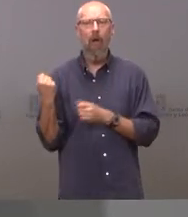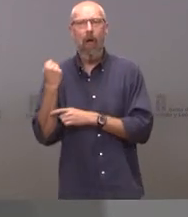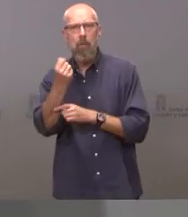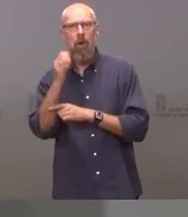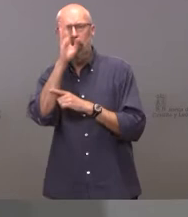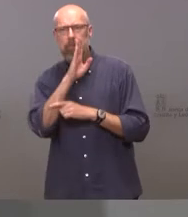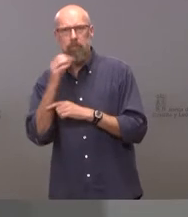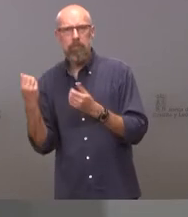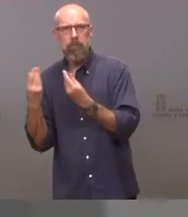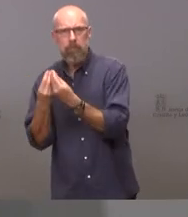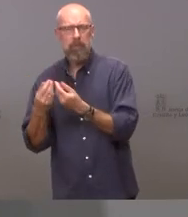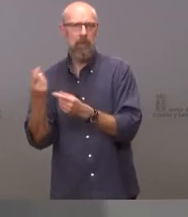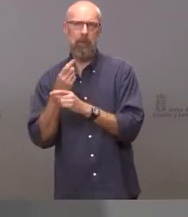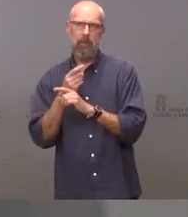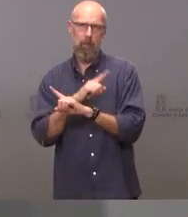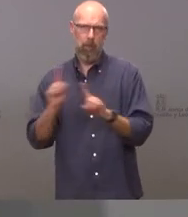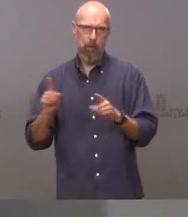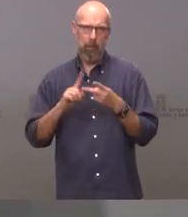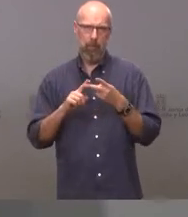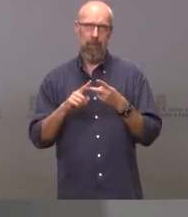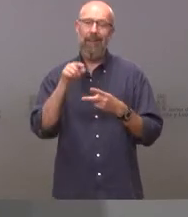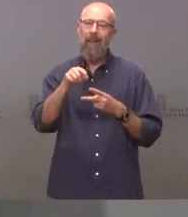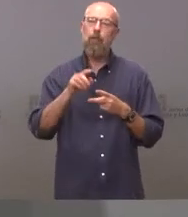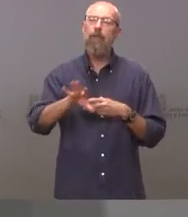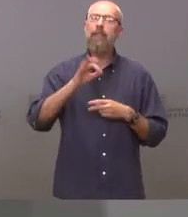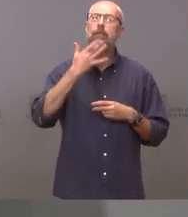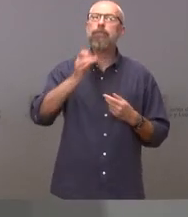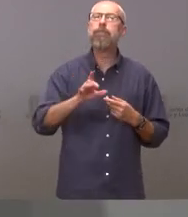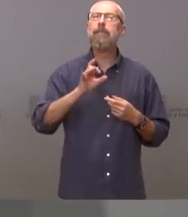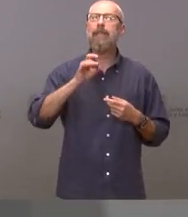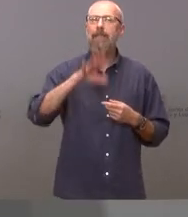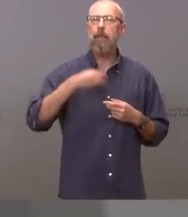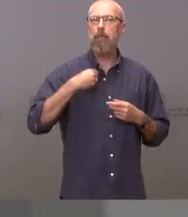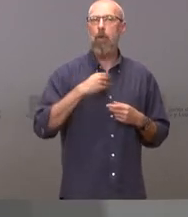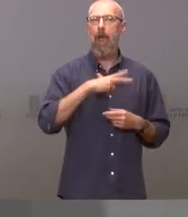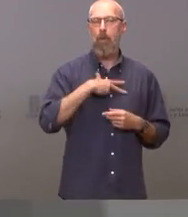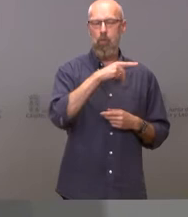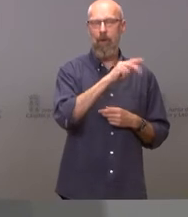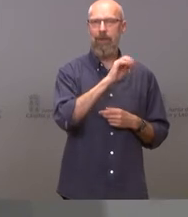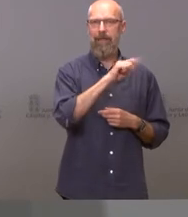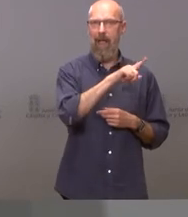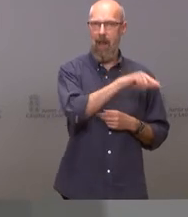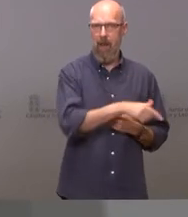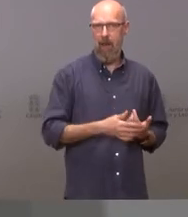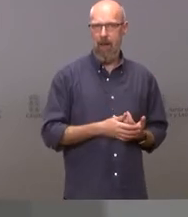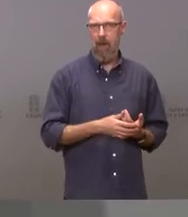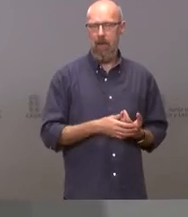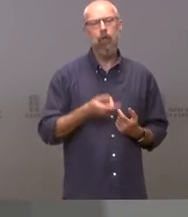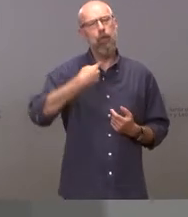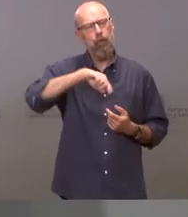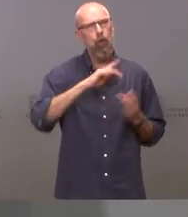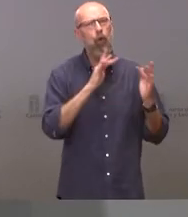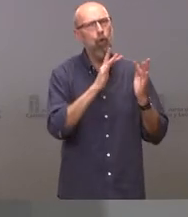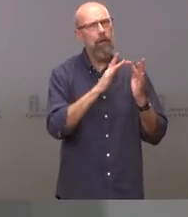y eso lo va a decidir la fiscalía y nosotros nos hemos puesto en contacto con la fiscalía